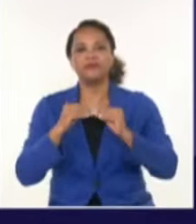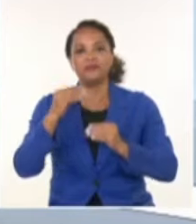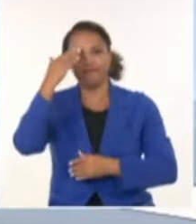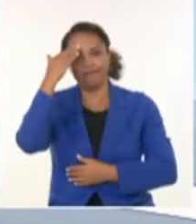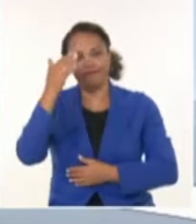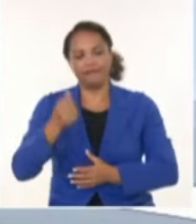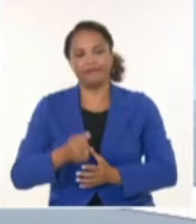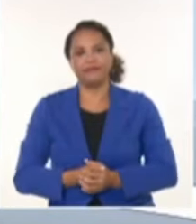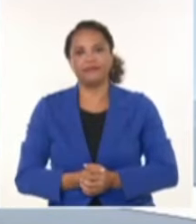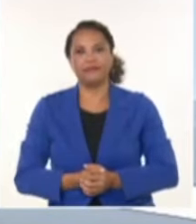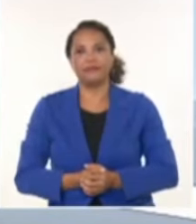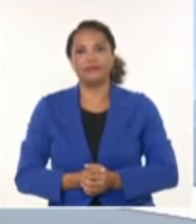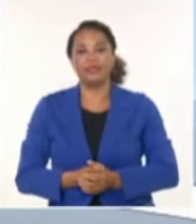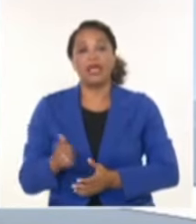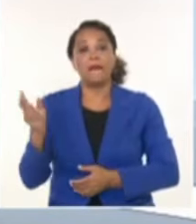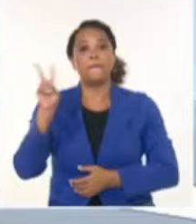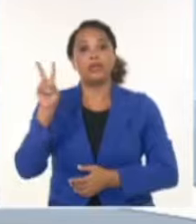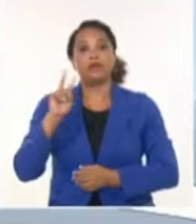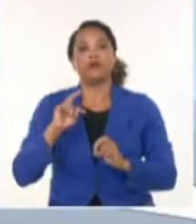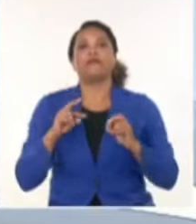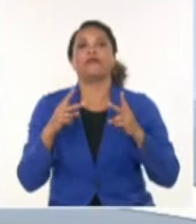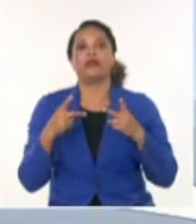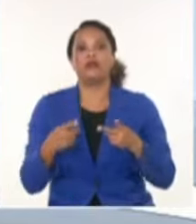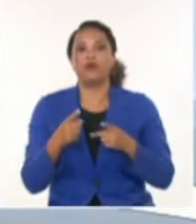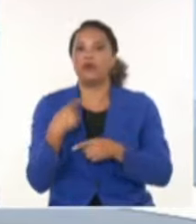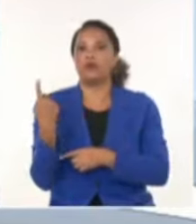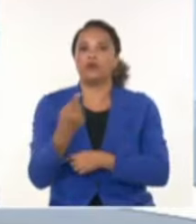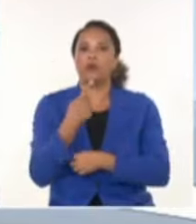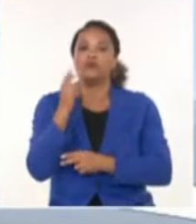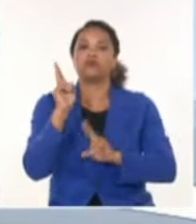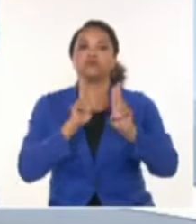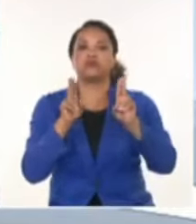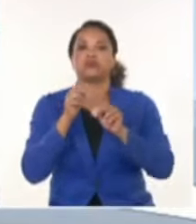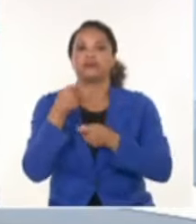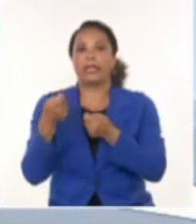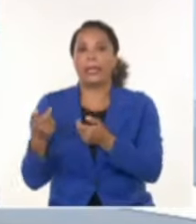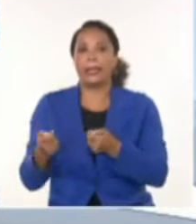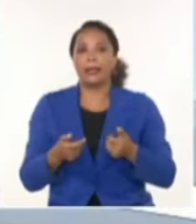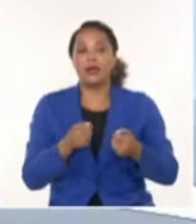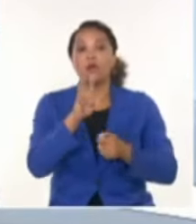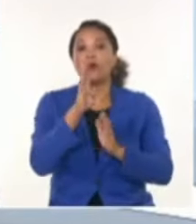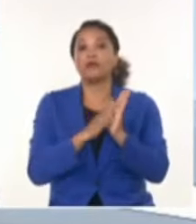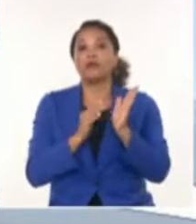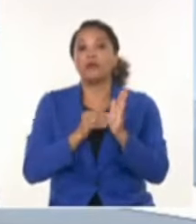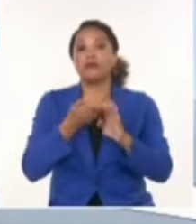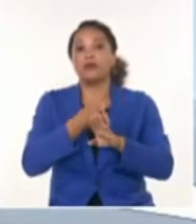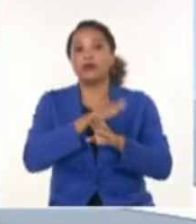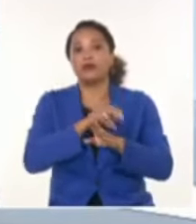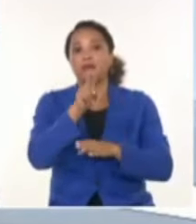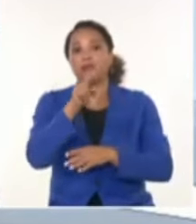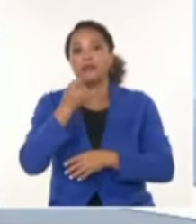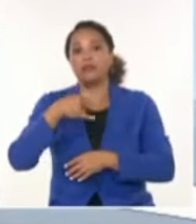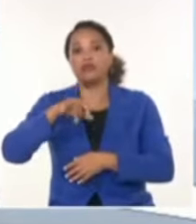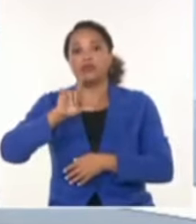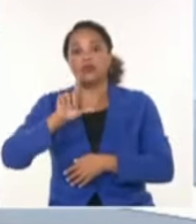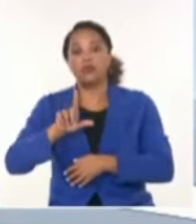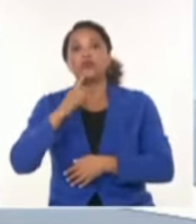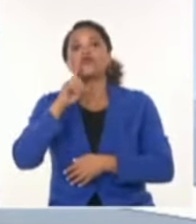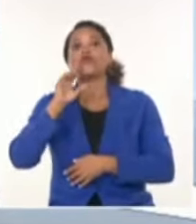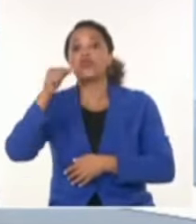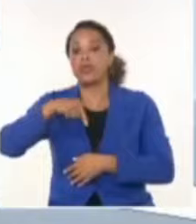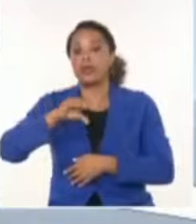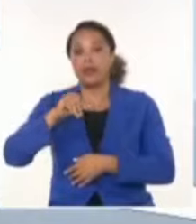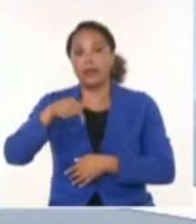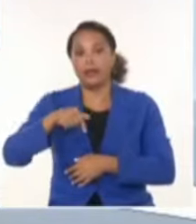Rey. En efecto, Venezuela de nuevo en boca de todos. Cuatro meses antes de las elecciones del 28 de julio, dije aquí mismo que lo que